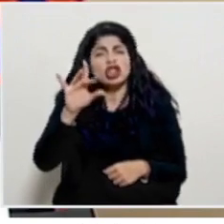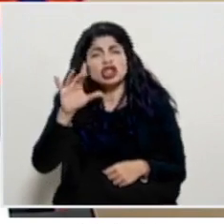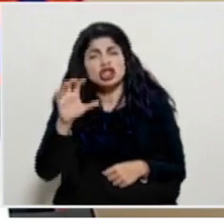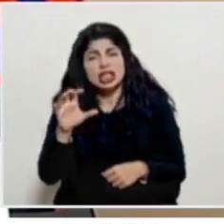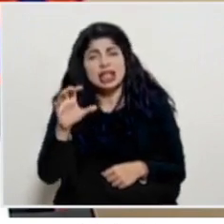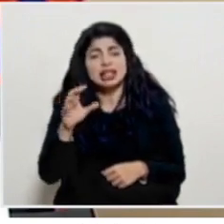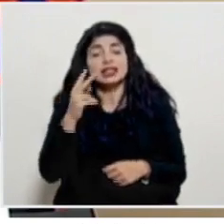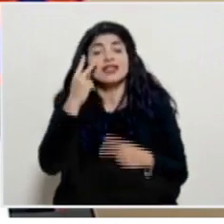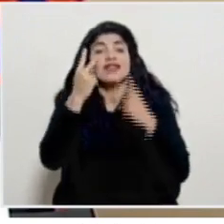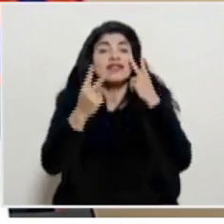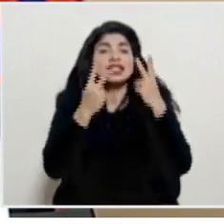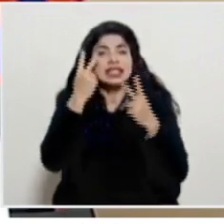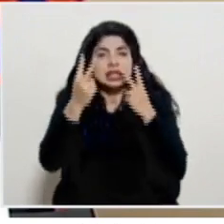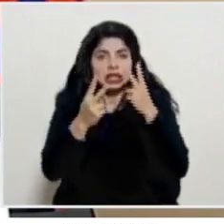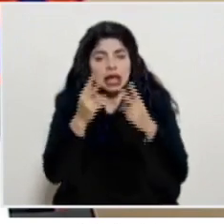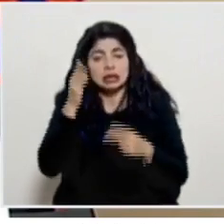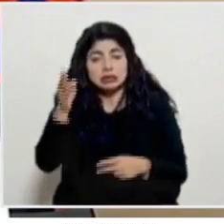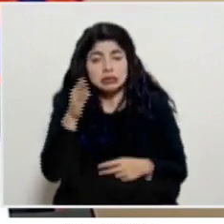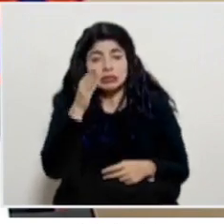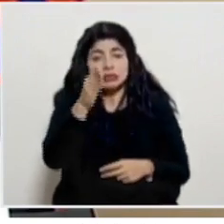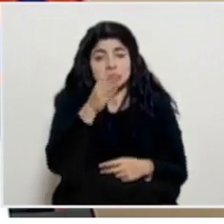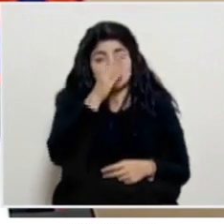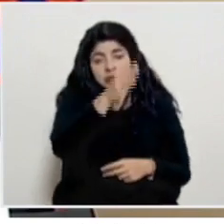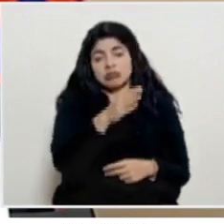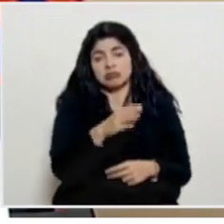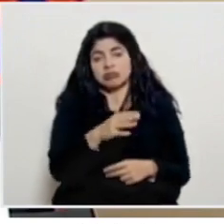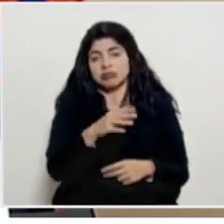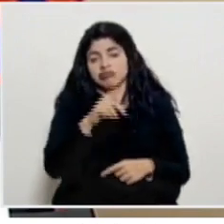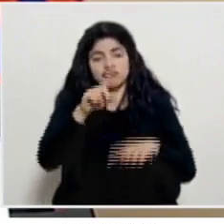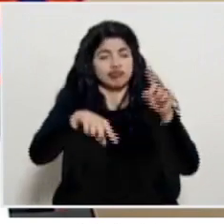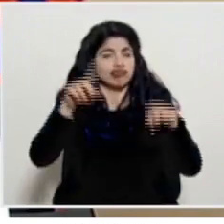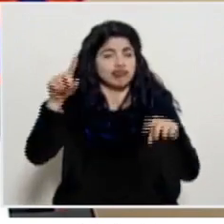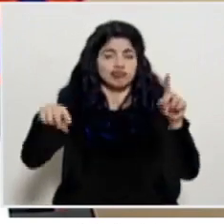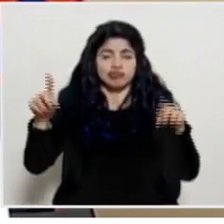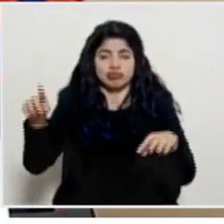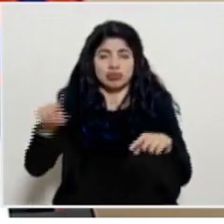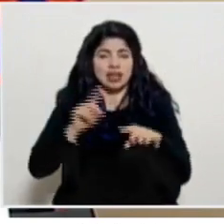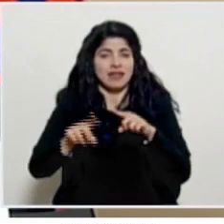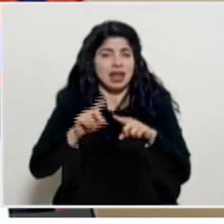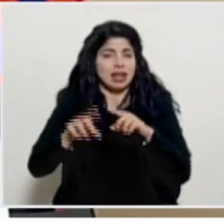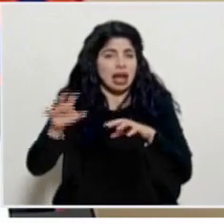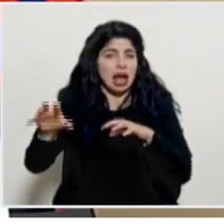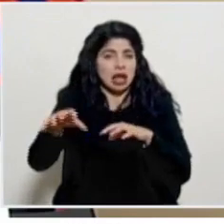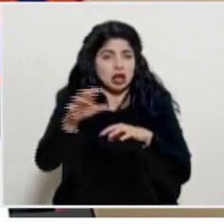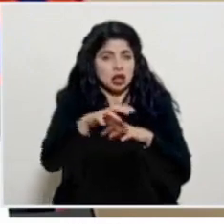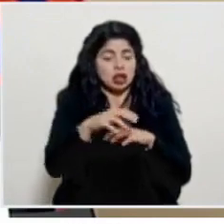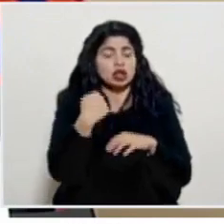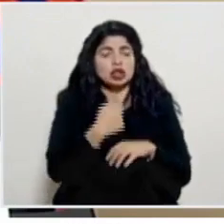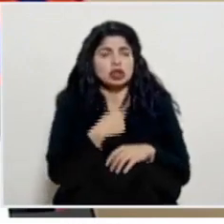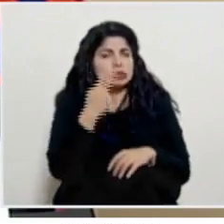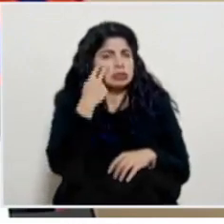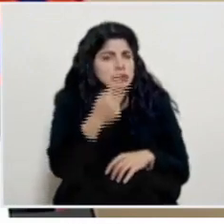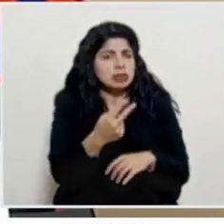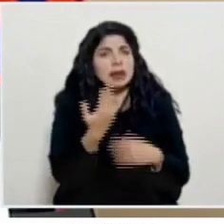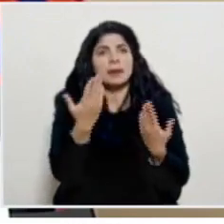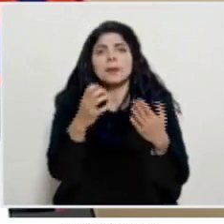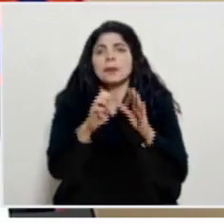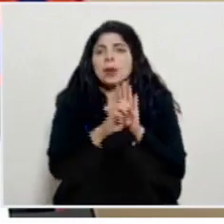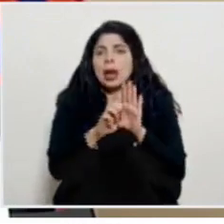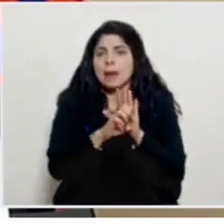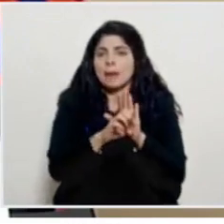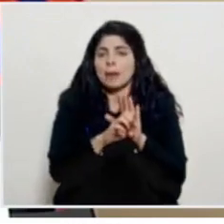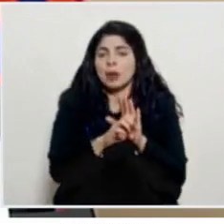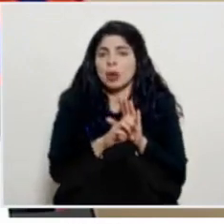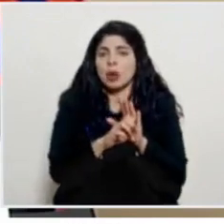visitas aleatorias en diferentes cantones observamos por ejemplo una